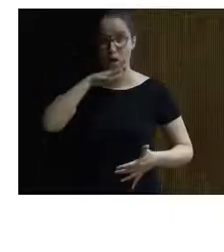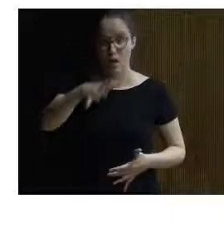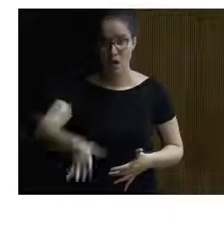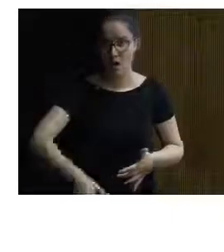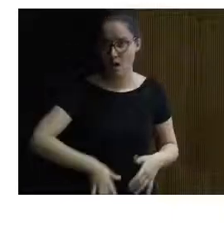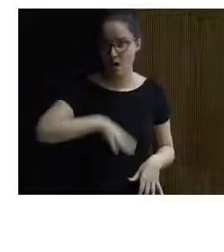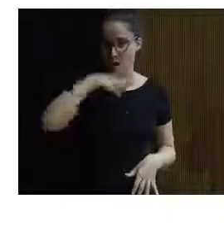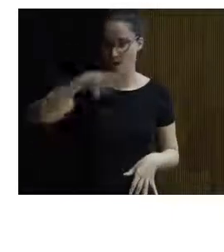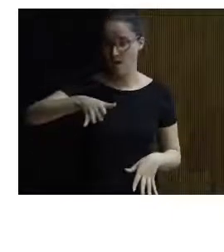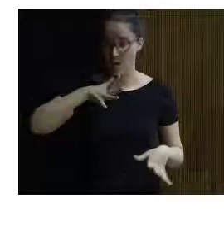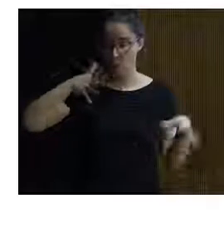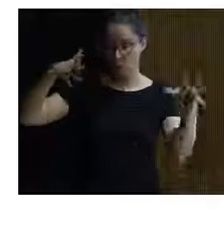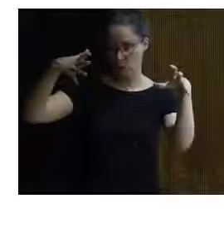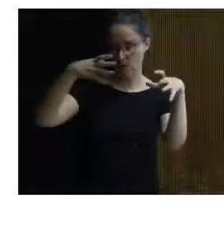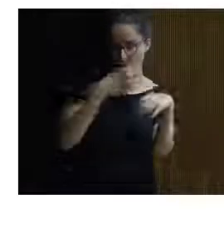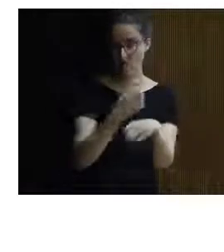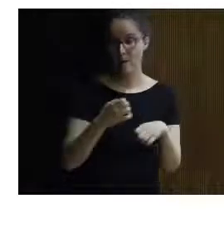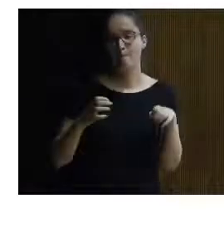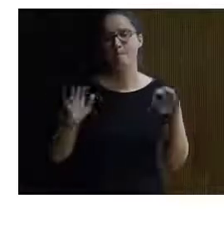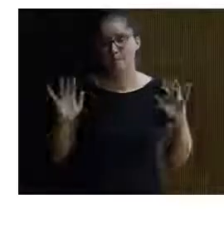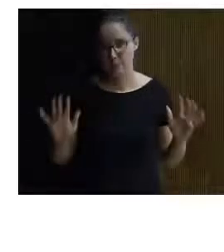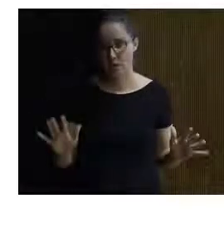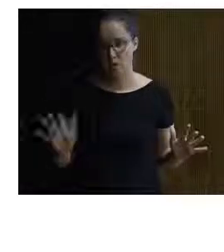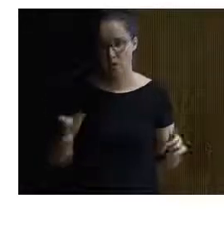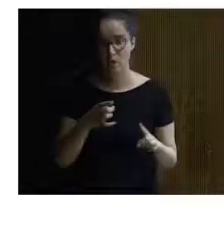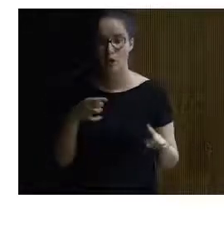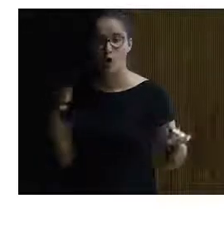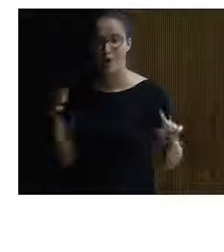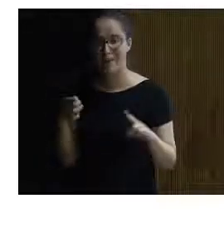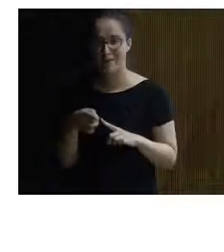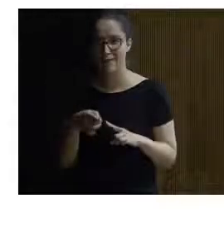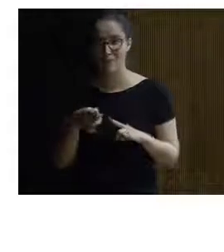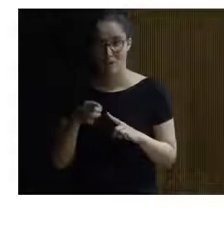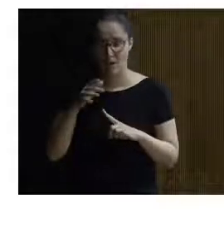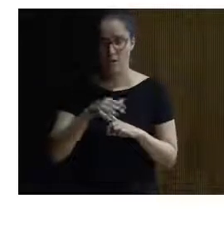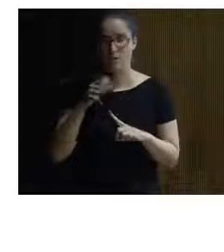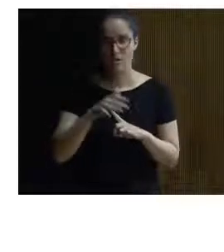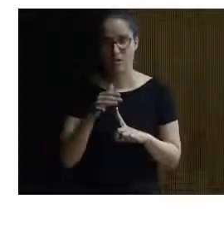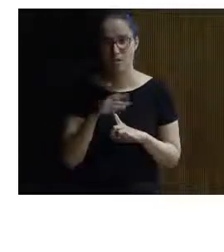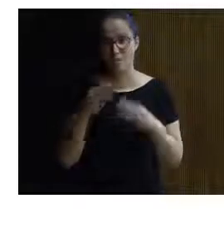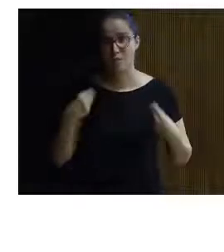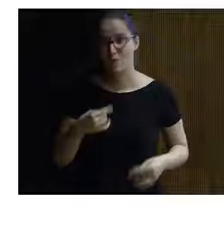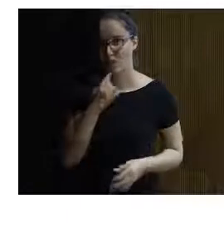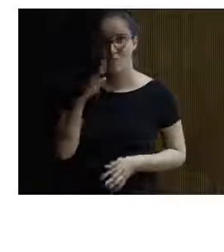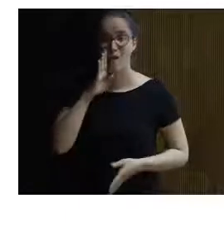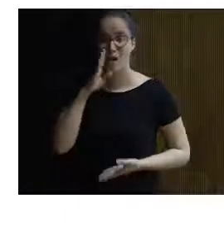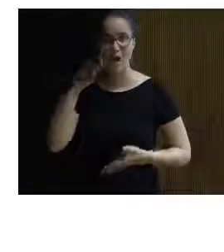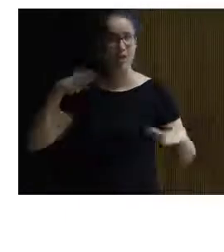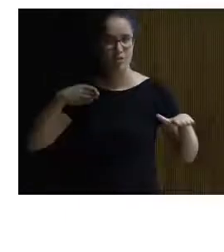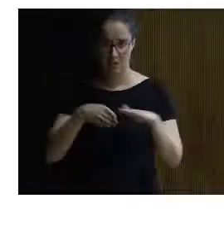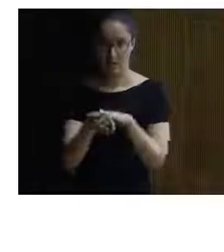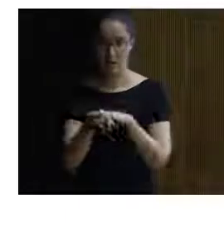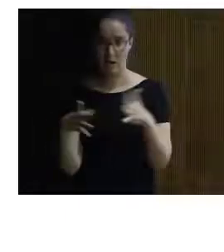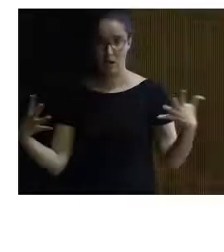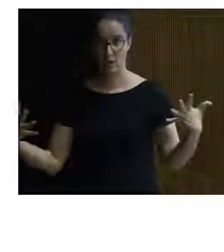digamos de oscuridad pero sí lo que se pretende en el parque es eso lo que decíamos hacerlo accesible a todo